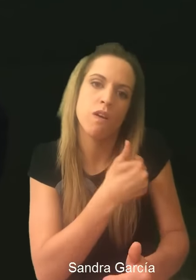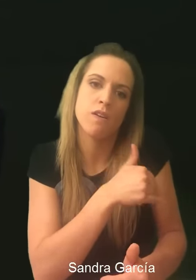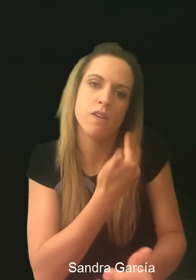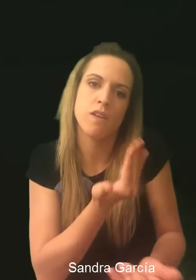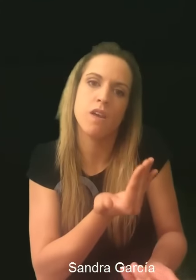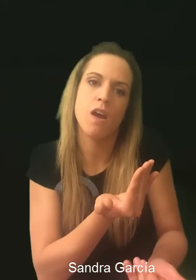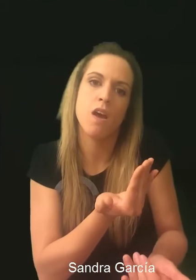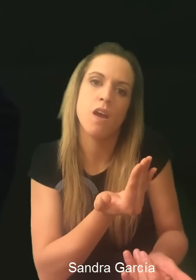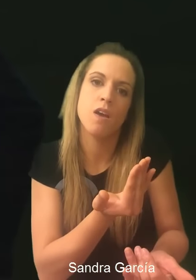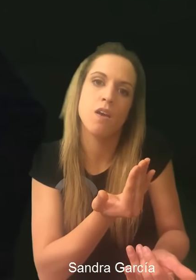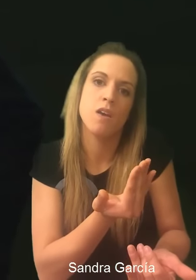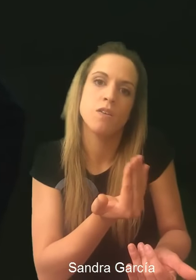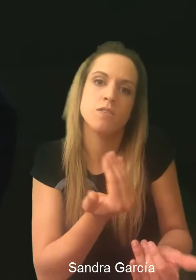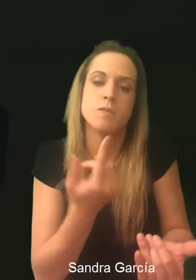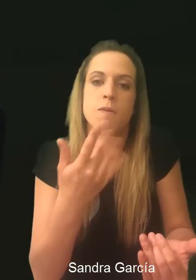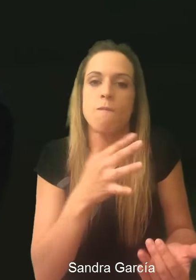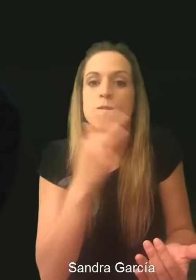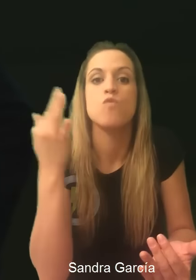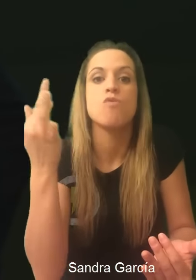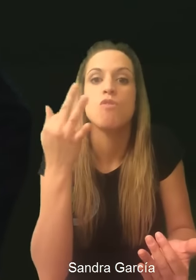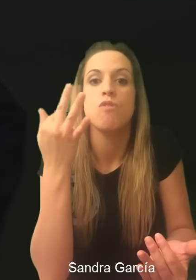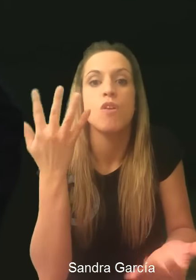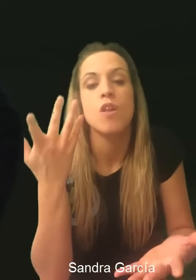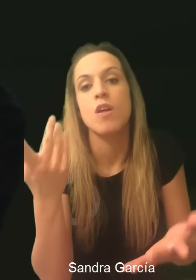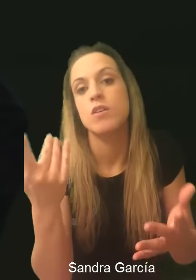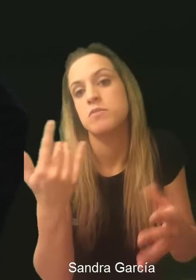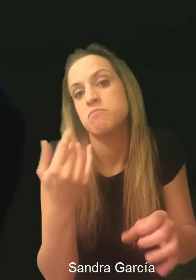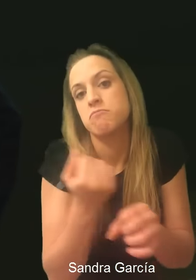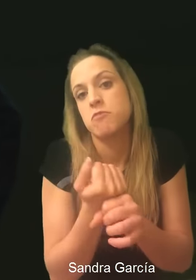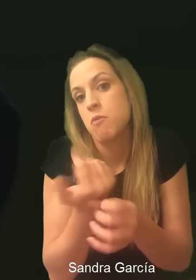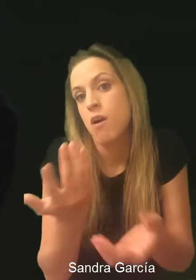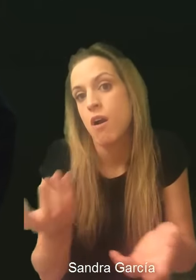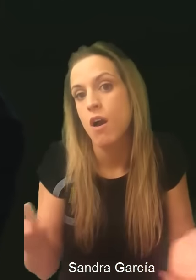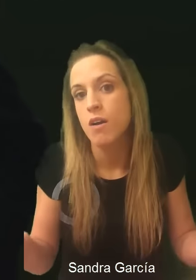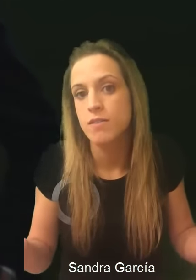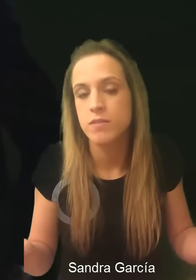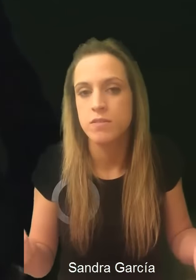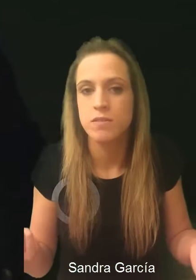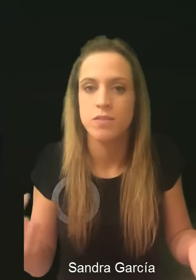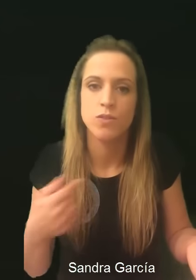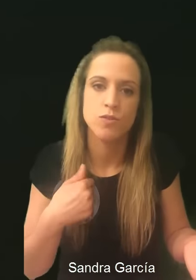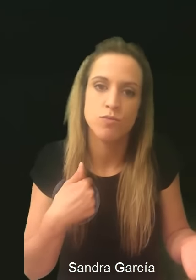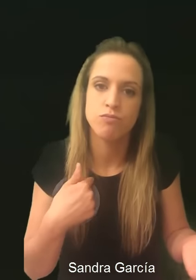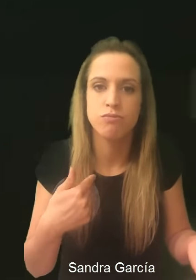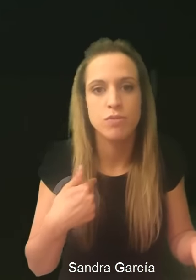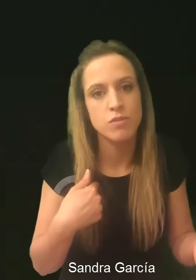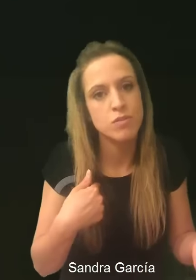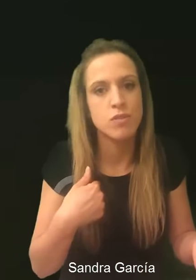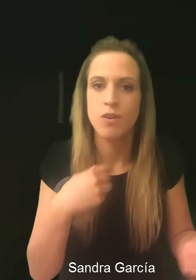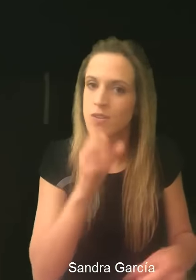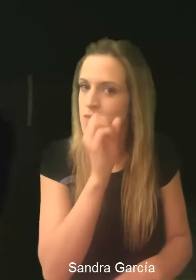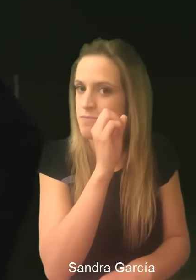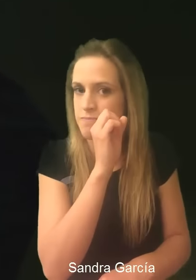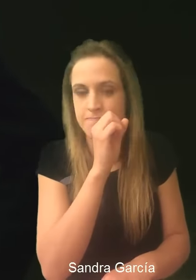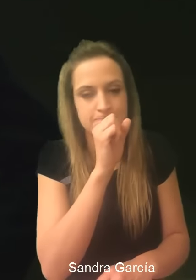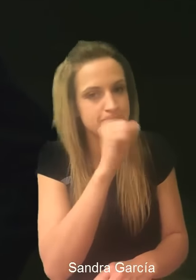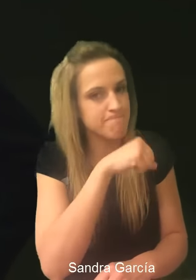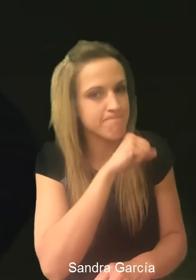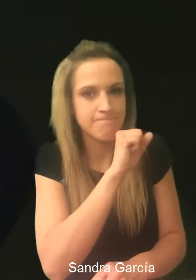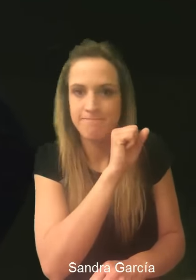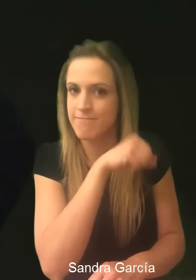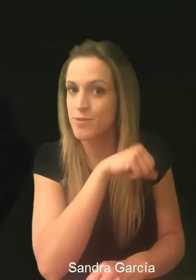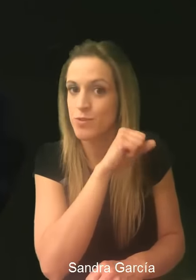hazte una posición y ten un salario de funcionario de por vida. Digo, hombre, madre, yo soy muy inquieto.